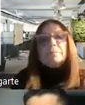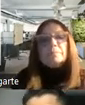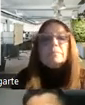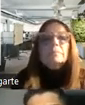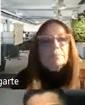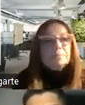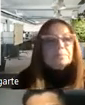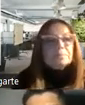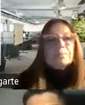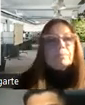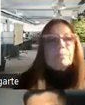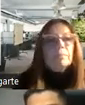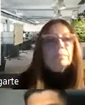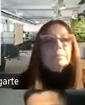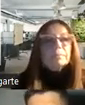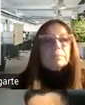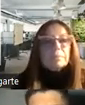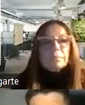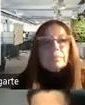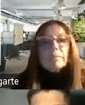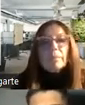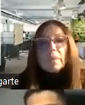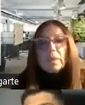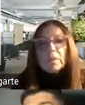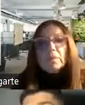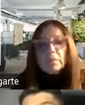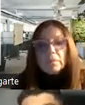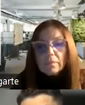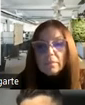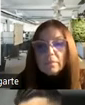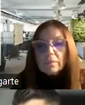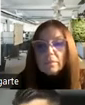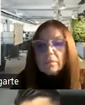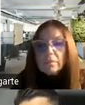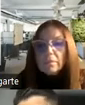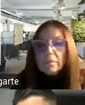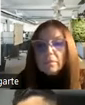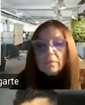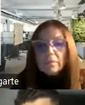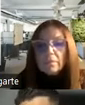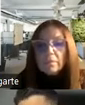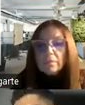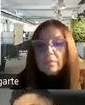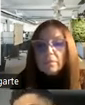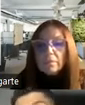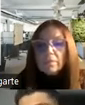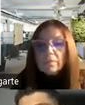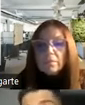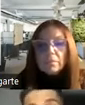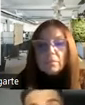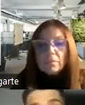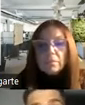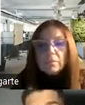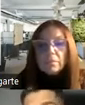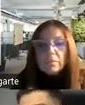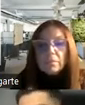una enfermedad neurodegenerativa precoz. Antibióticos. Antista. No